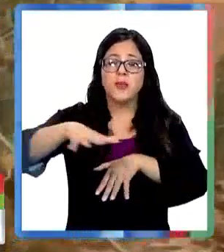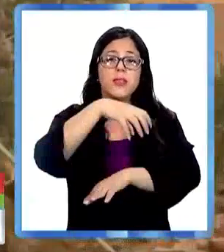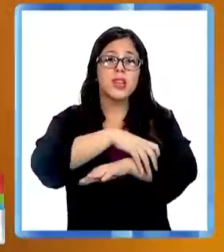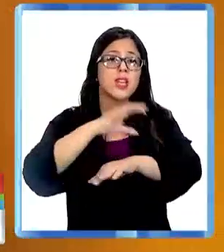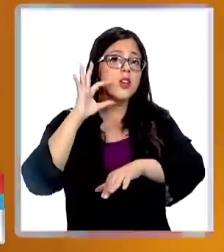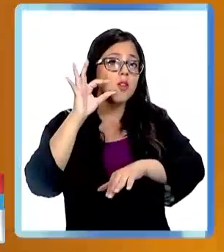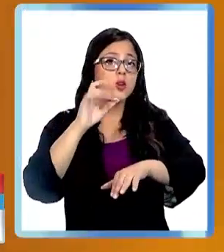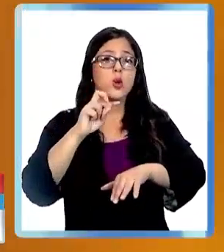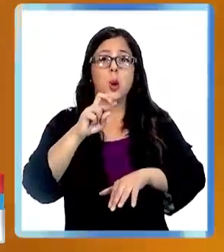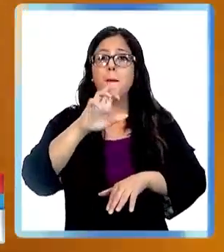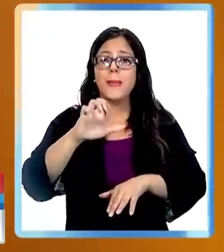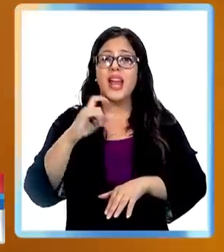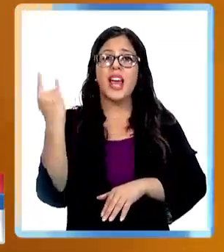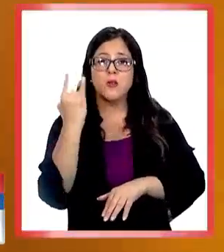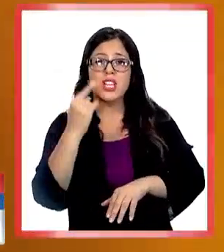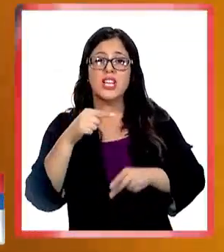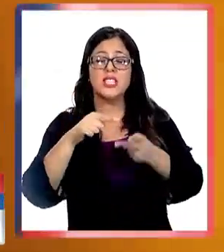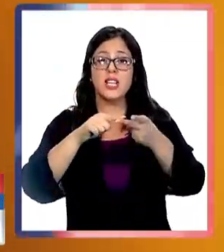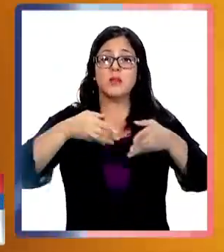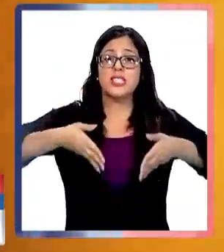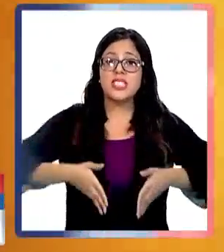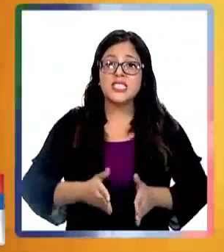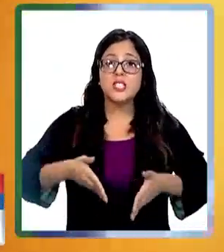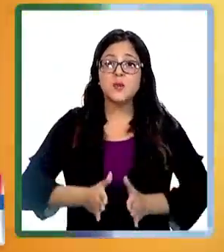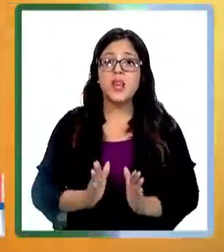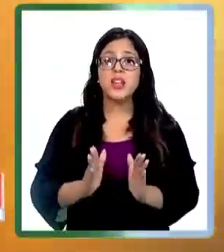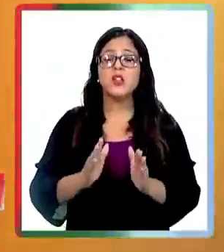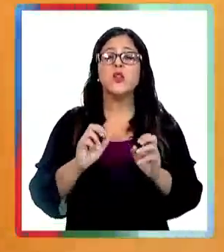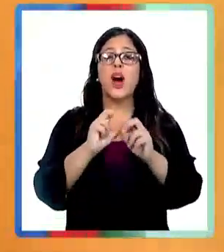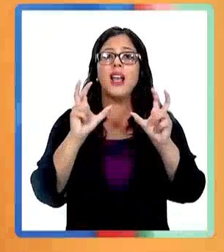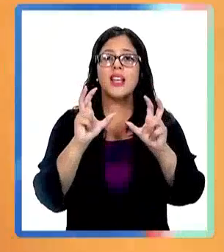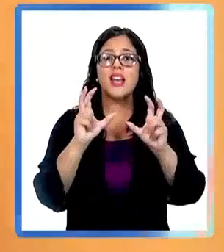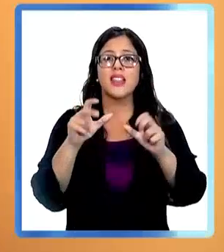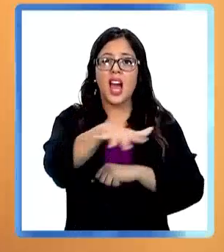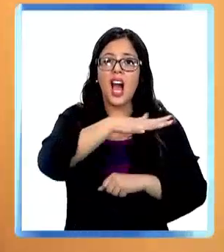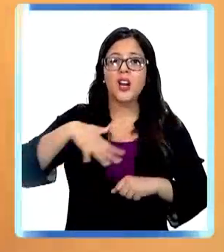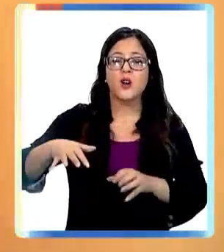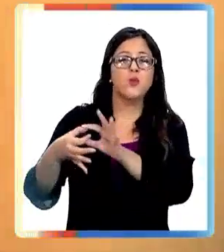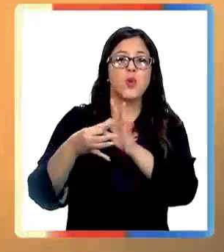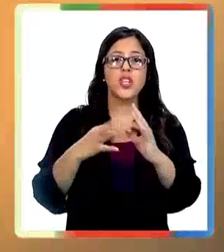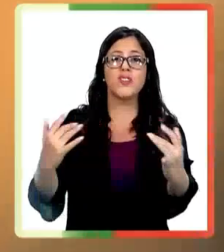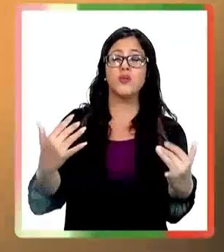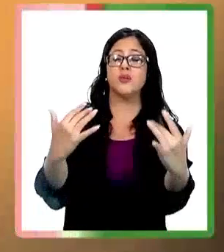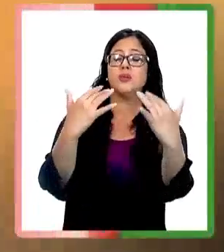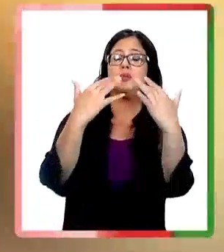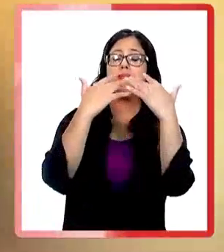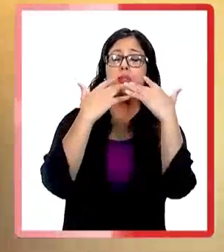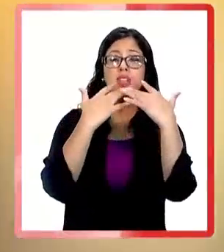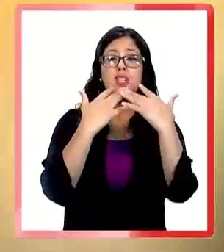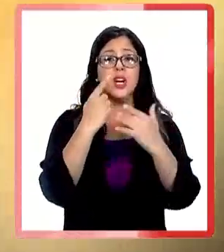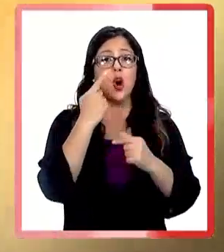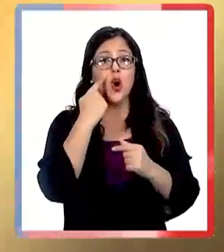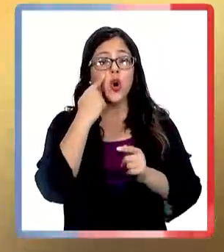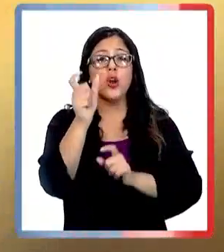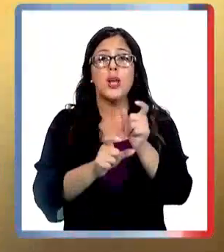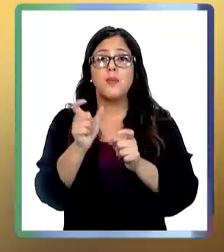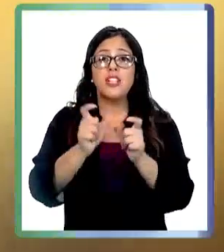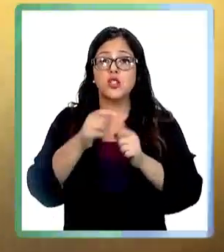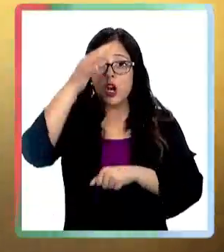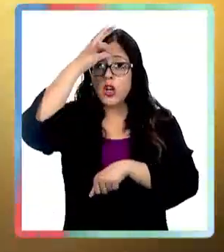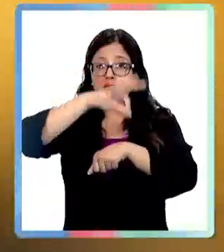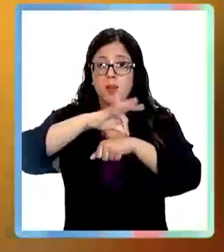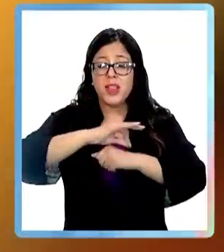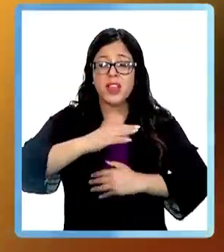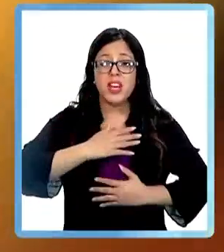ambiental. La región del Bio Bio con preemergencia y nacimiento está con alerta ambiental por el humo. Atención, las